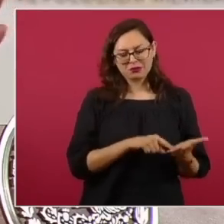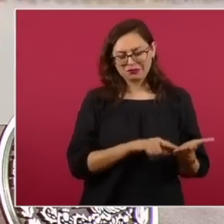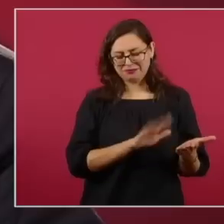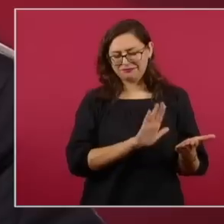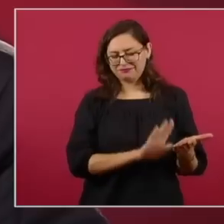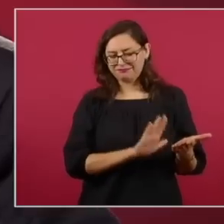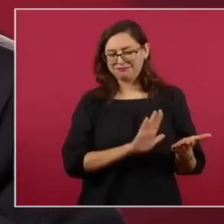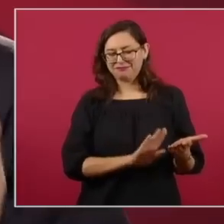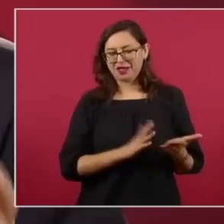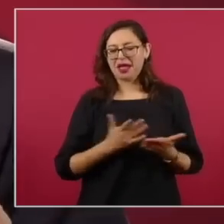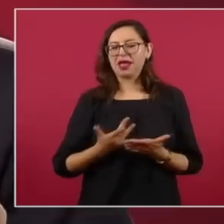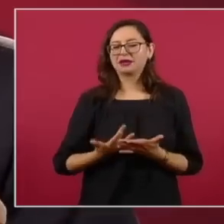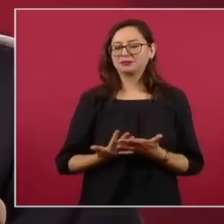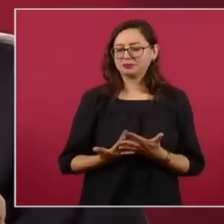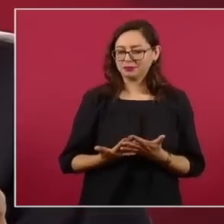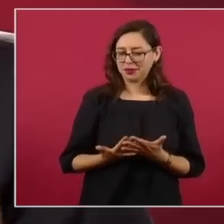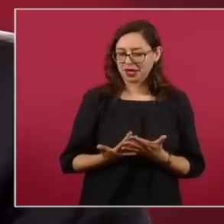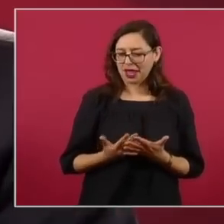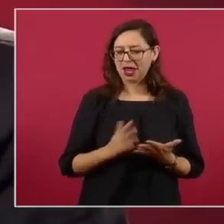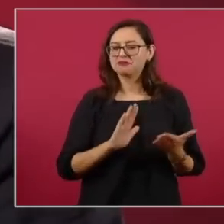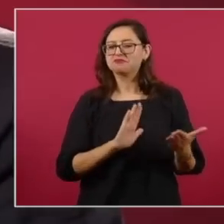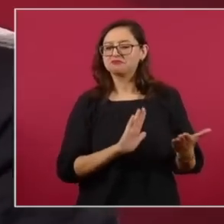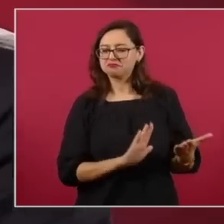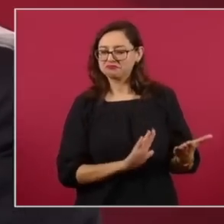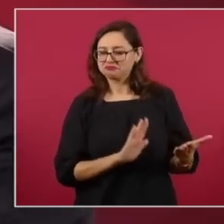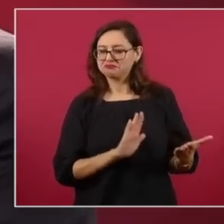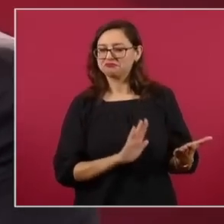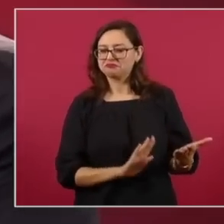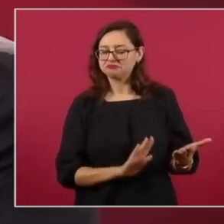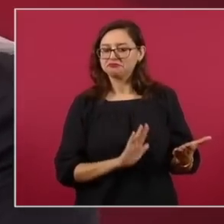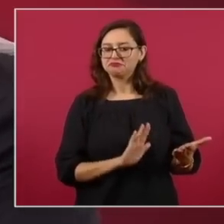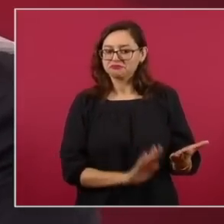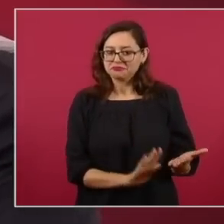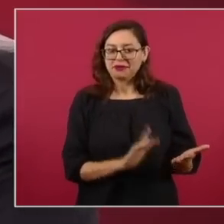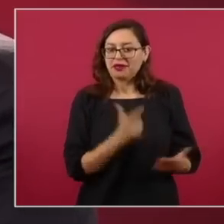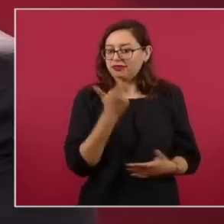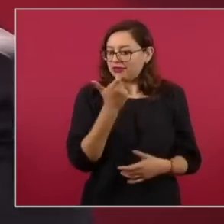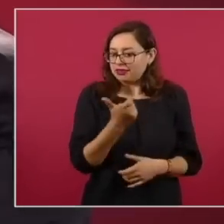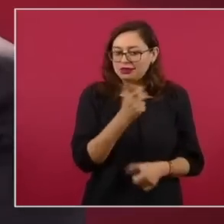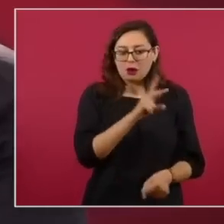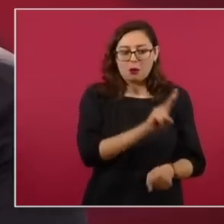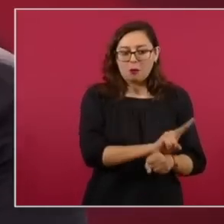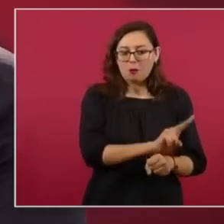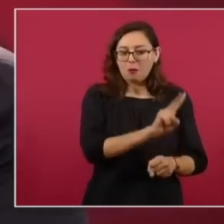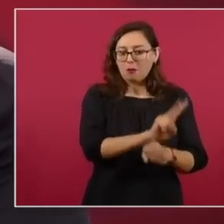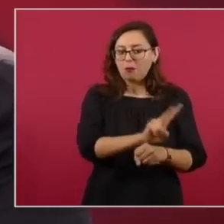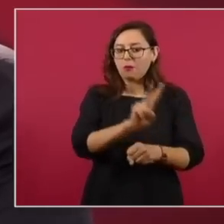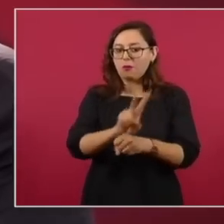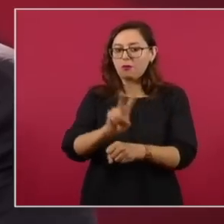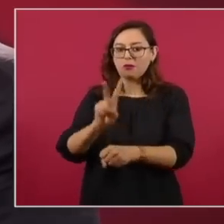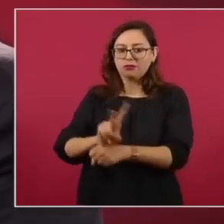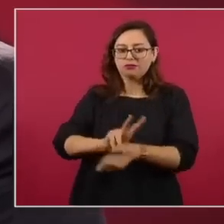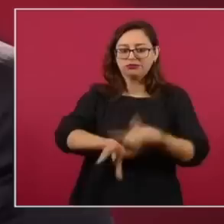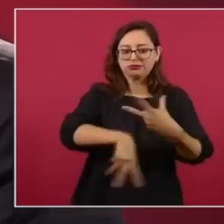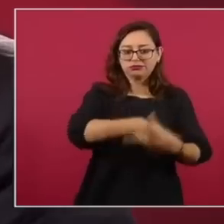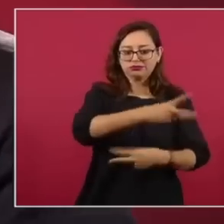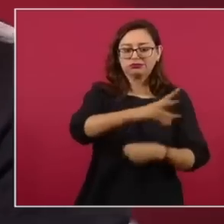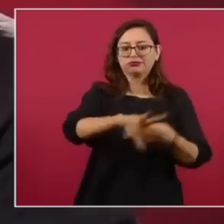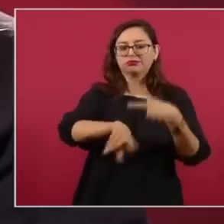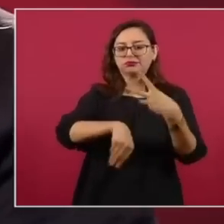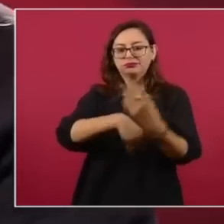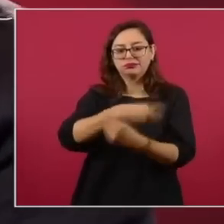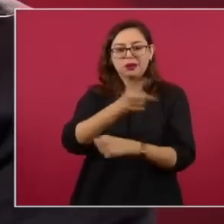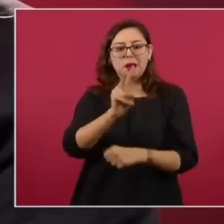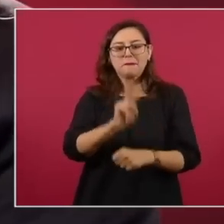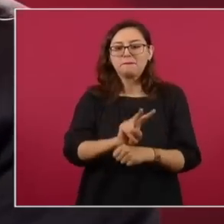Porque el monitoreo del dinero y de estas compras de actividades vulnerables es